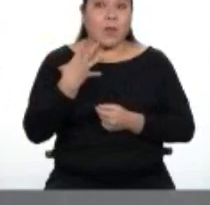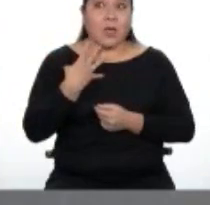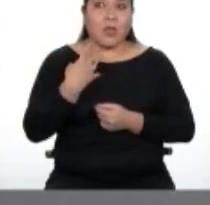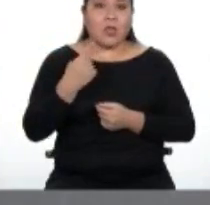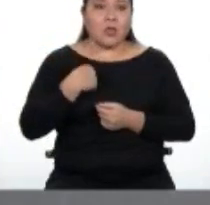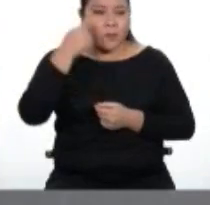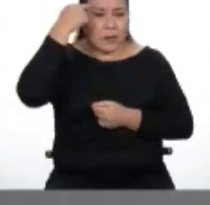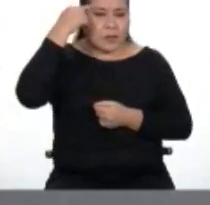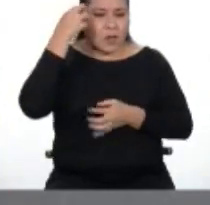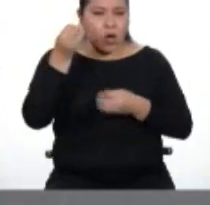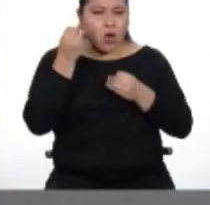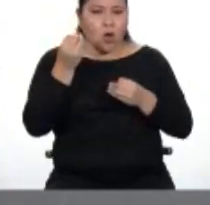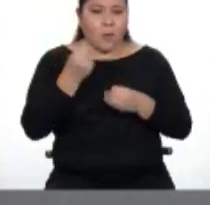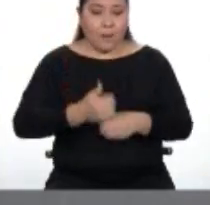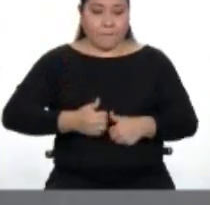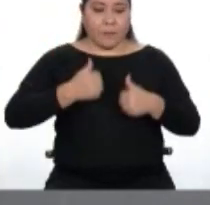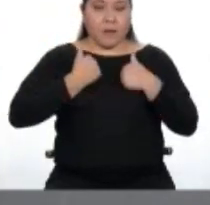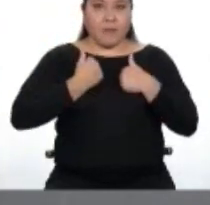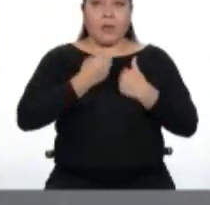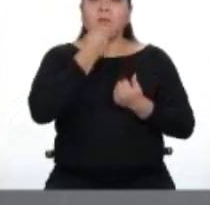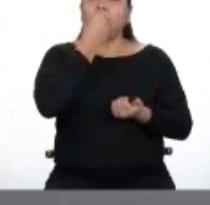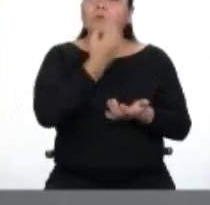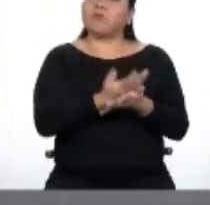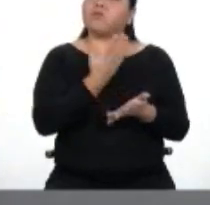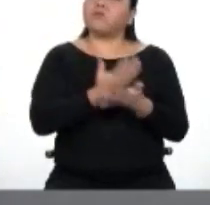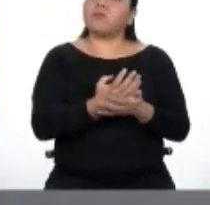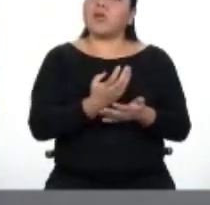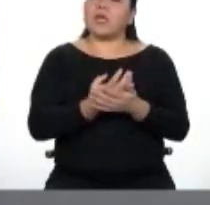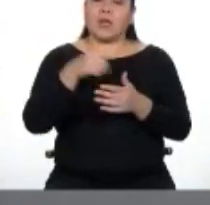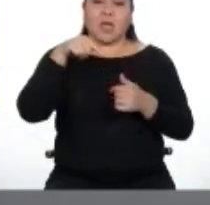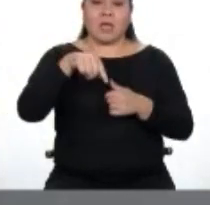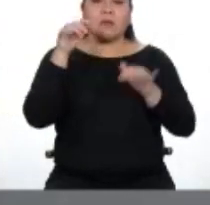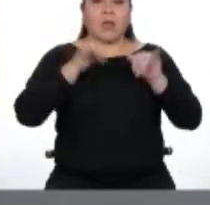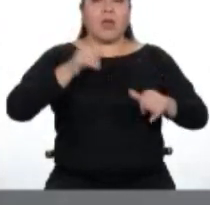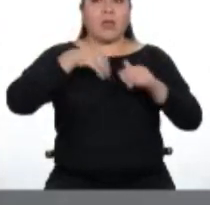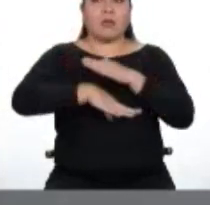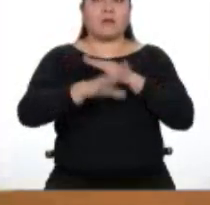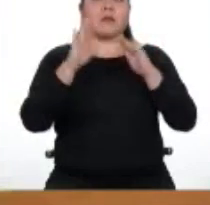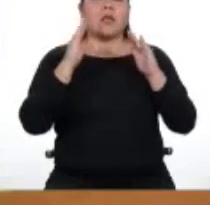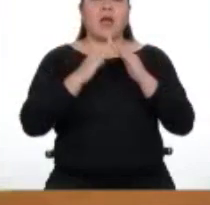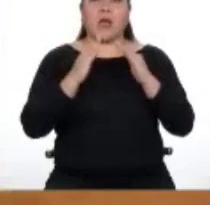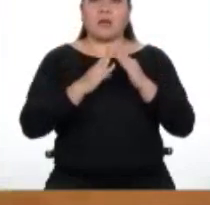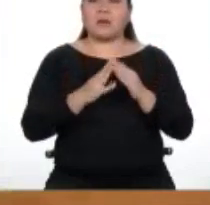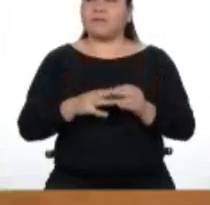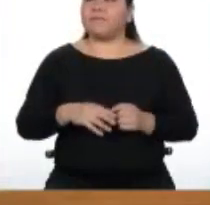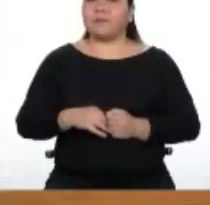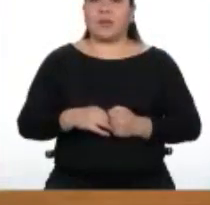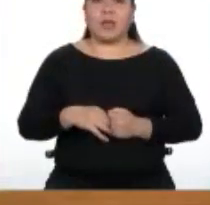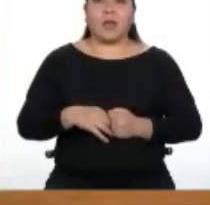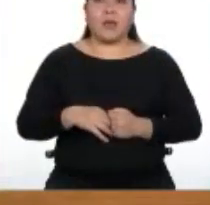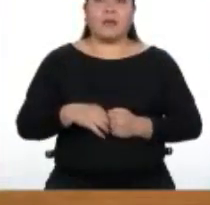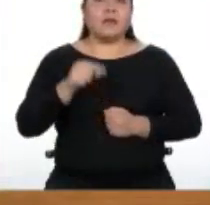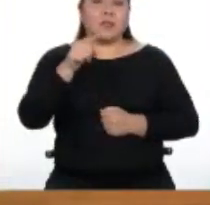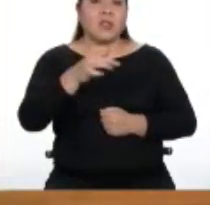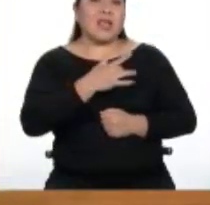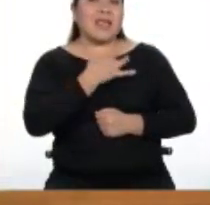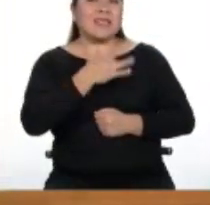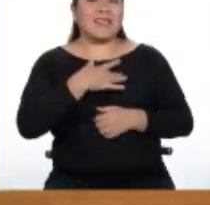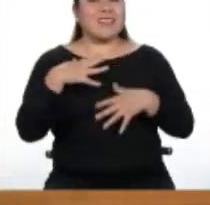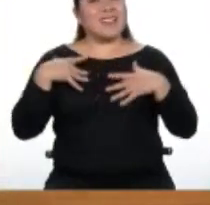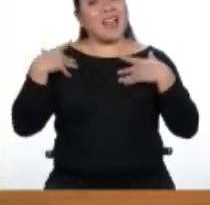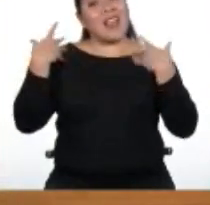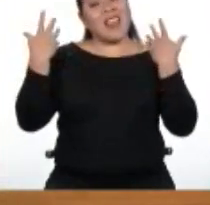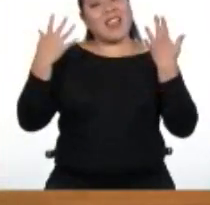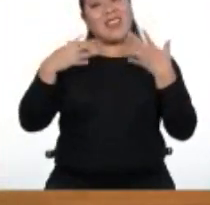maneras de cómo vivir correctamente la cuarentena. ¡Fue rápido! ¡Acción, reacción! Si lo que sentimos es alegría,